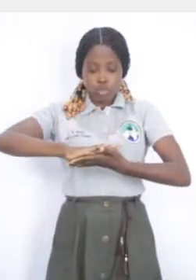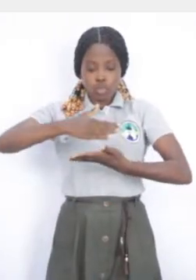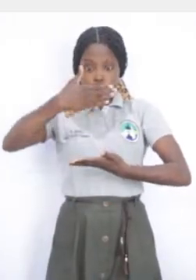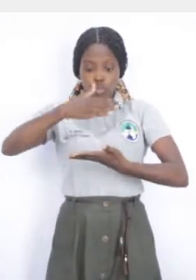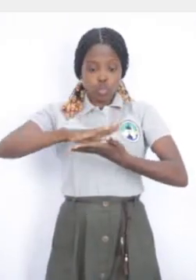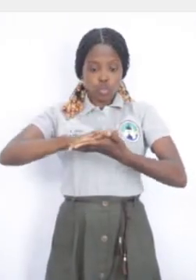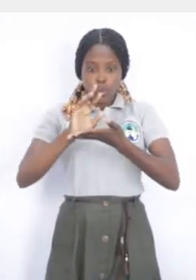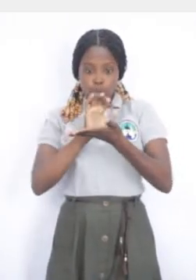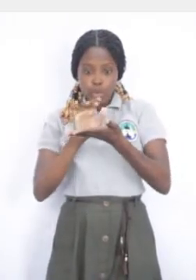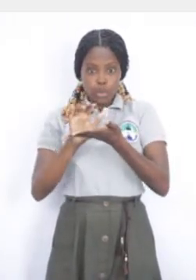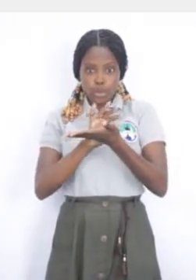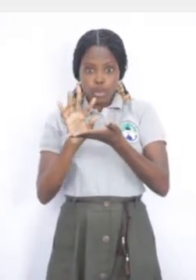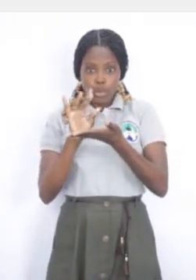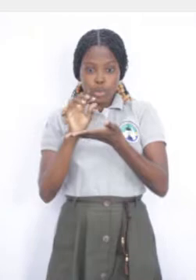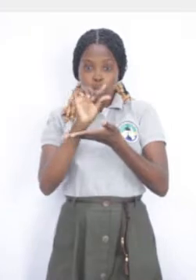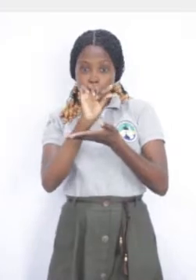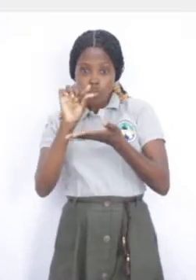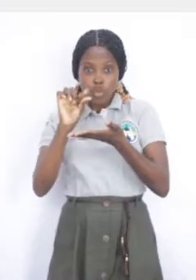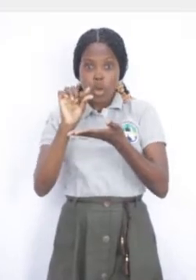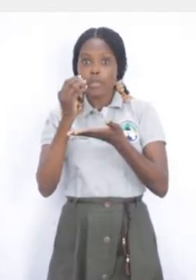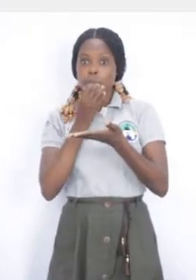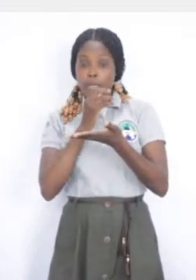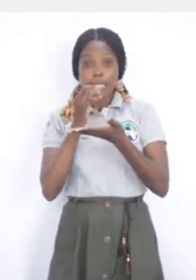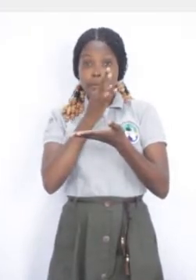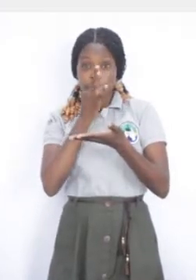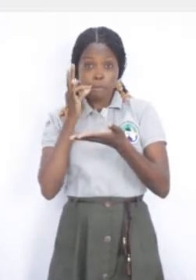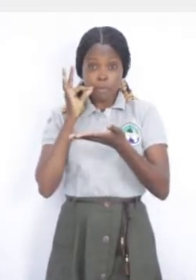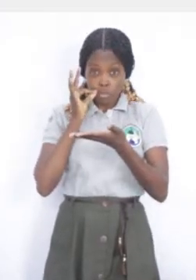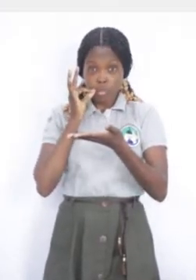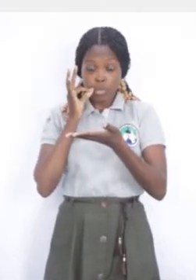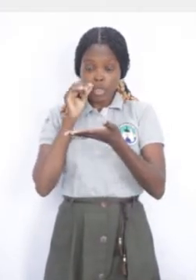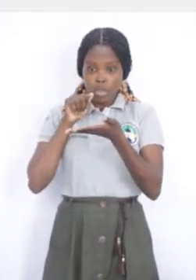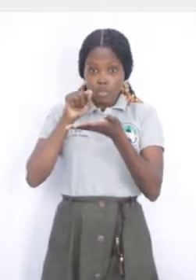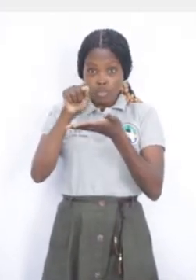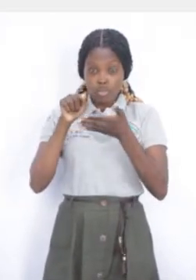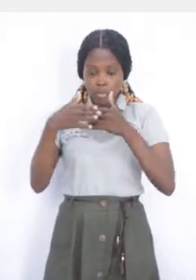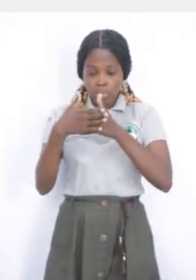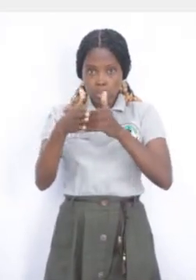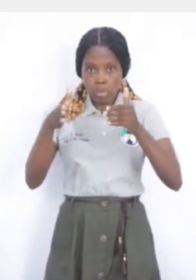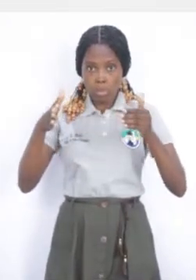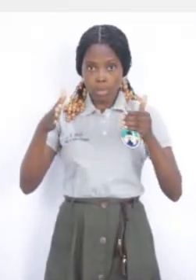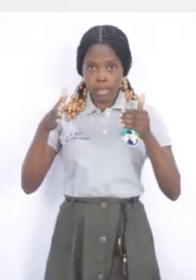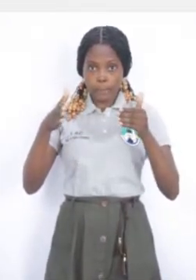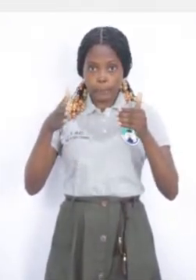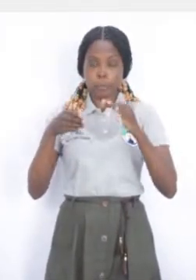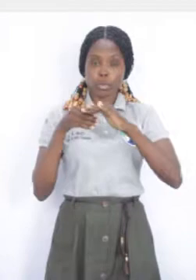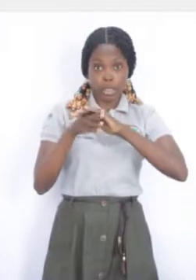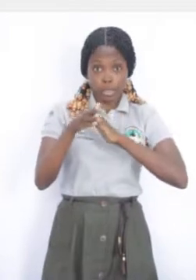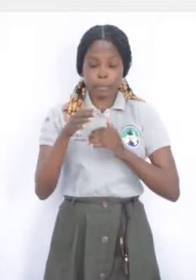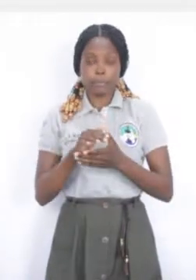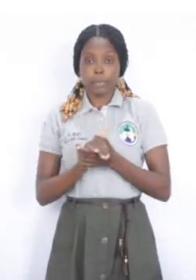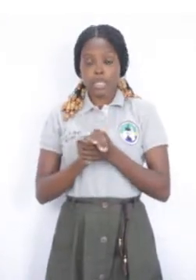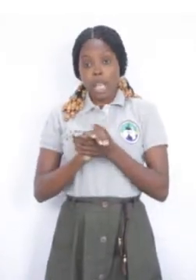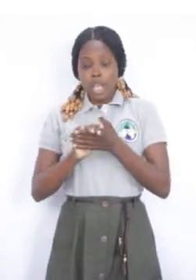Para ingresar al aplicativo de votación en línea, el sufragante deberá acceder con su usuario y contraseña y dar clic en